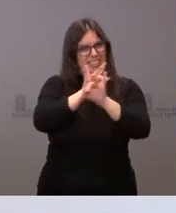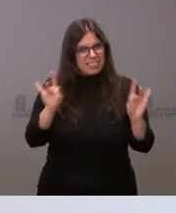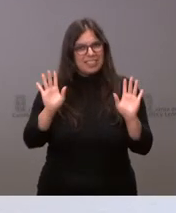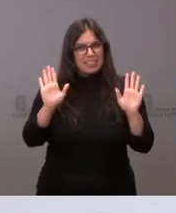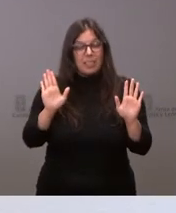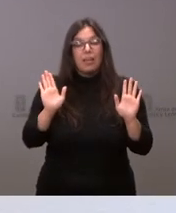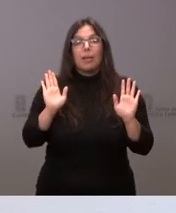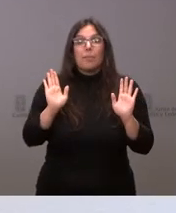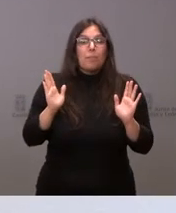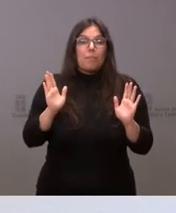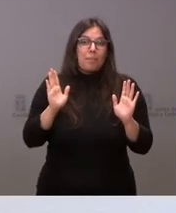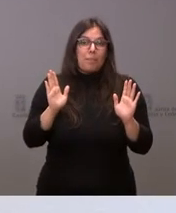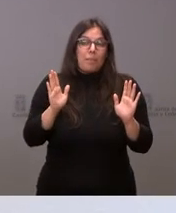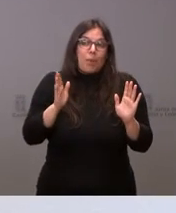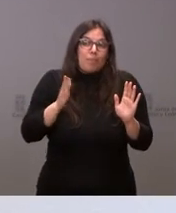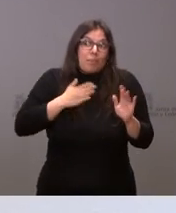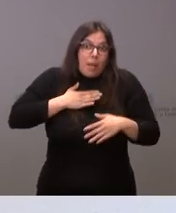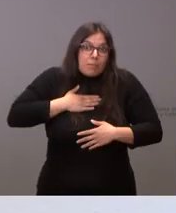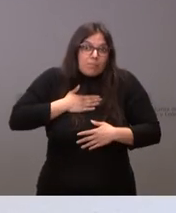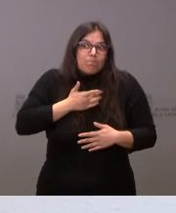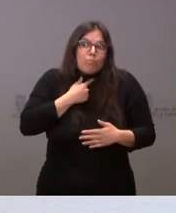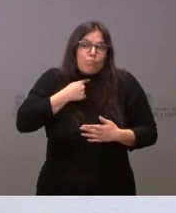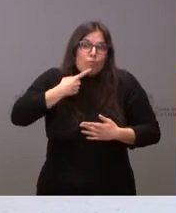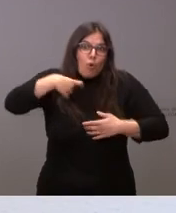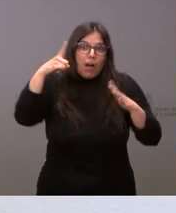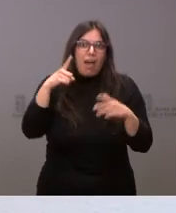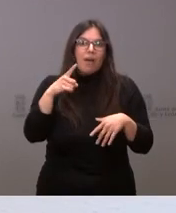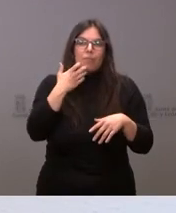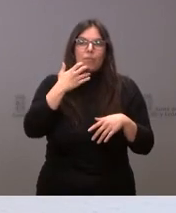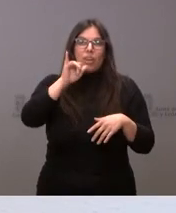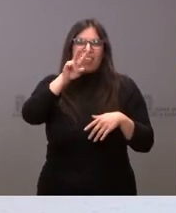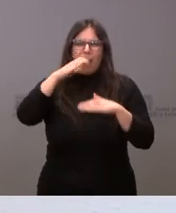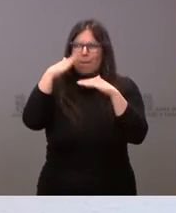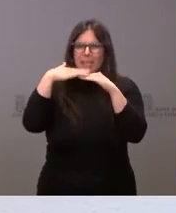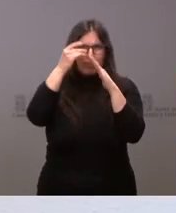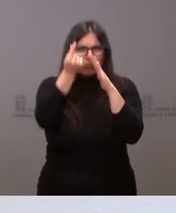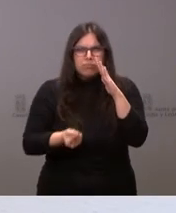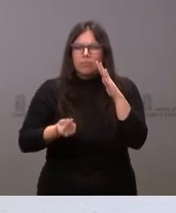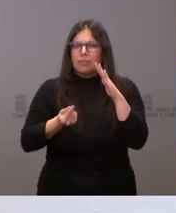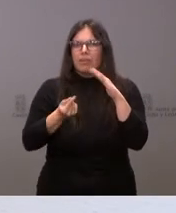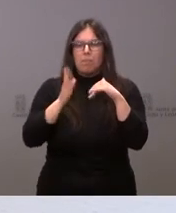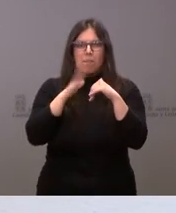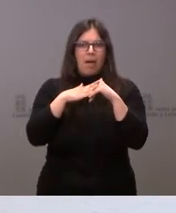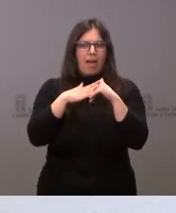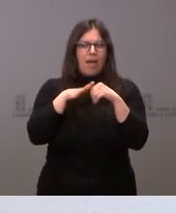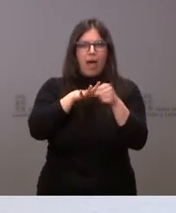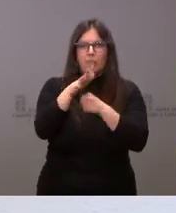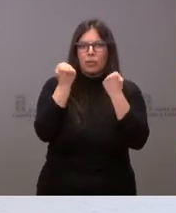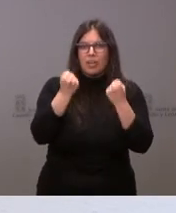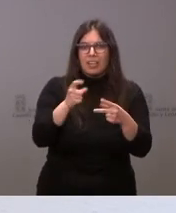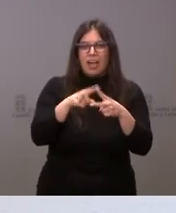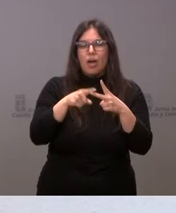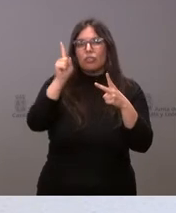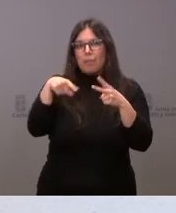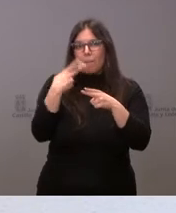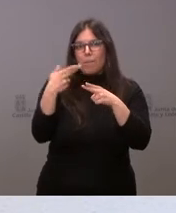Pero sí me hubiera gustado, lo he dicho, el IVA superreducido en el ámbito de la energía o una política concreta de